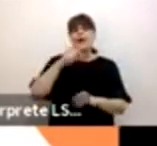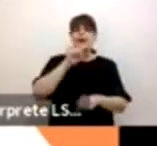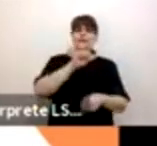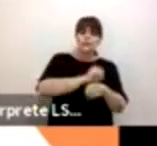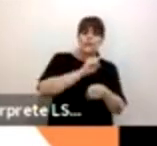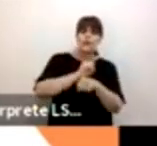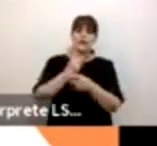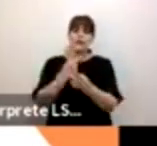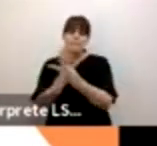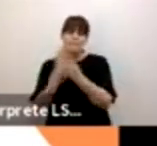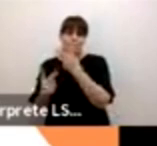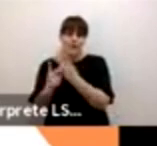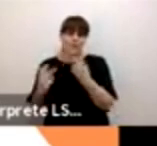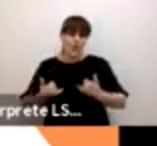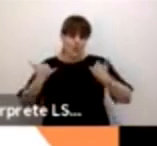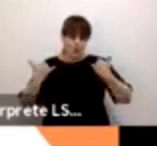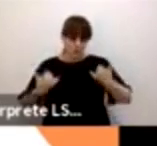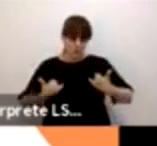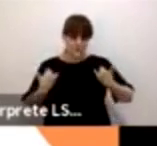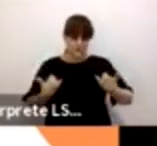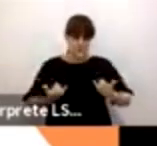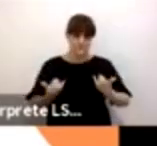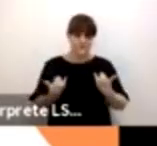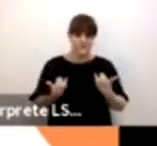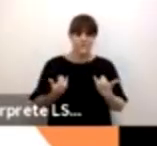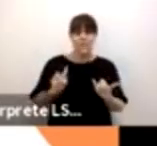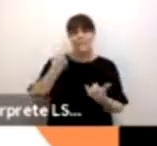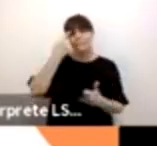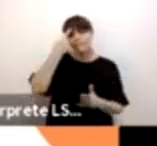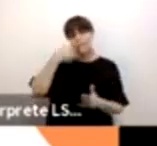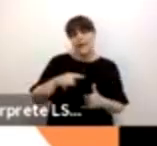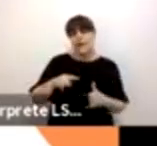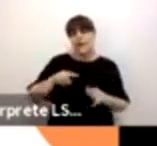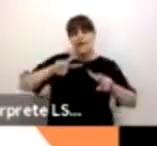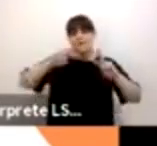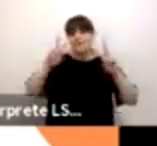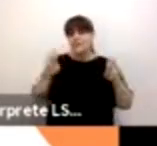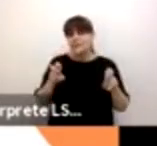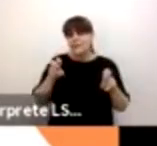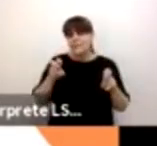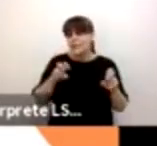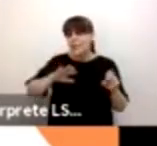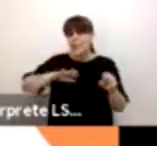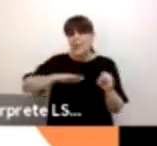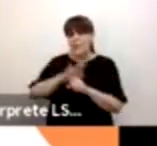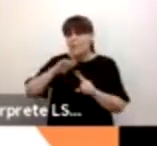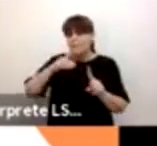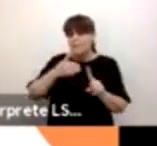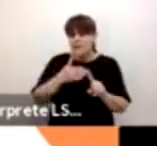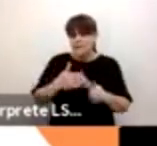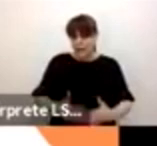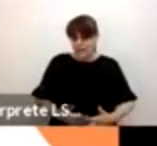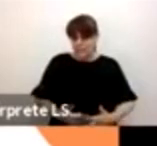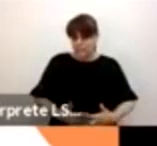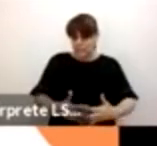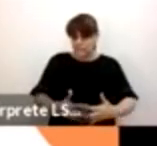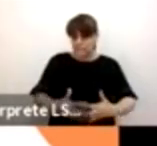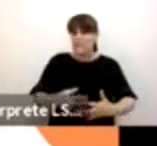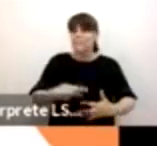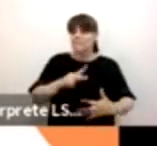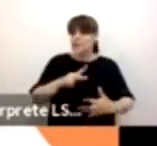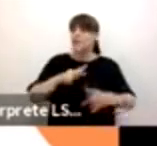para que con la excusa de hablar del embarazo adolescente podamos tocar muchísimos temas con esta